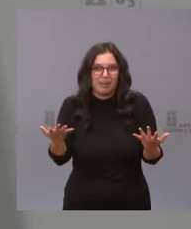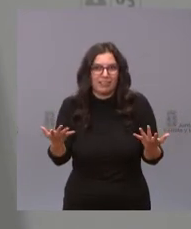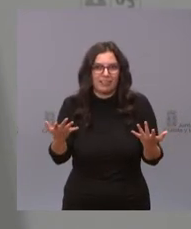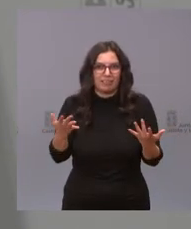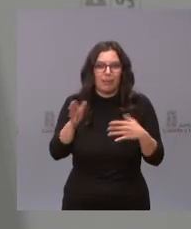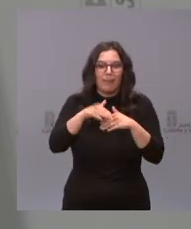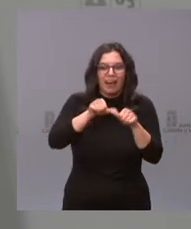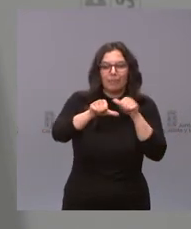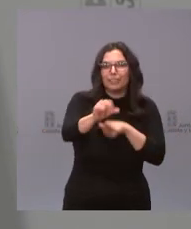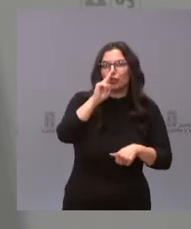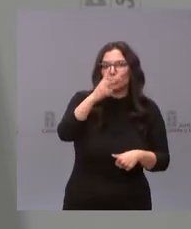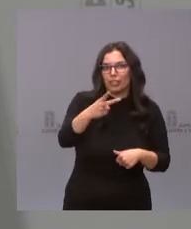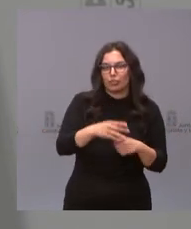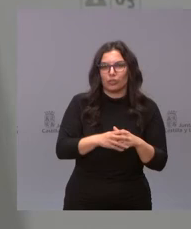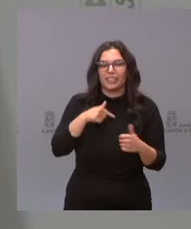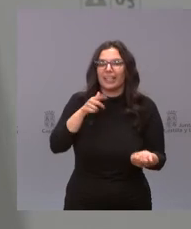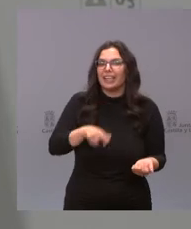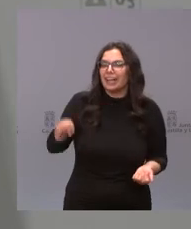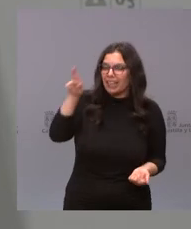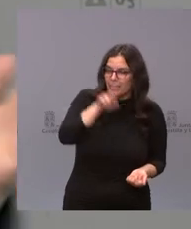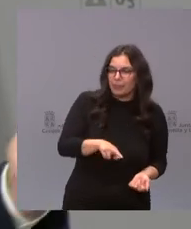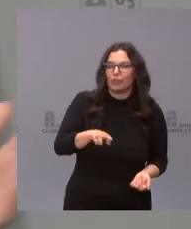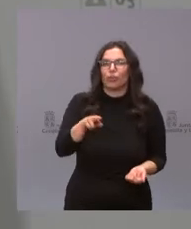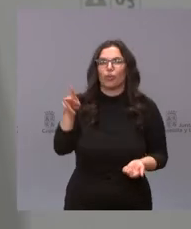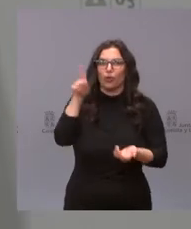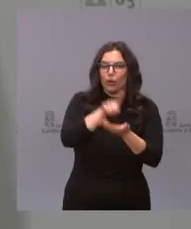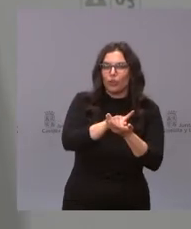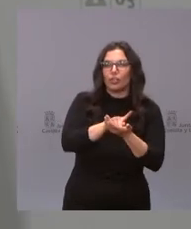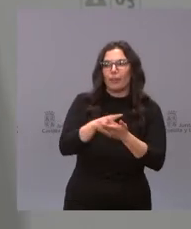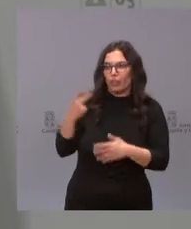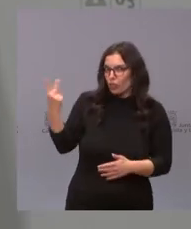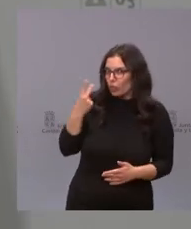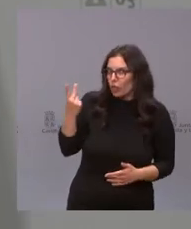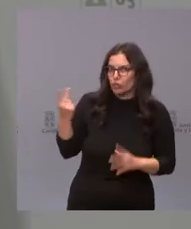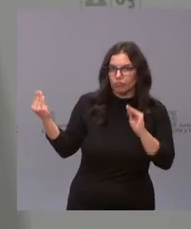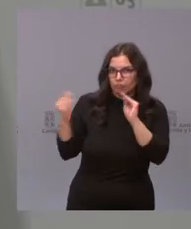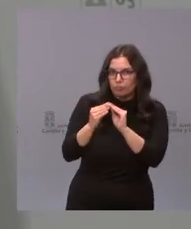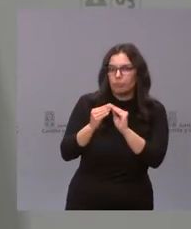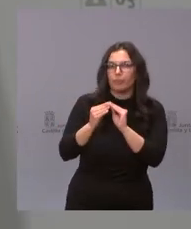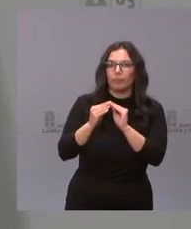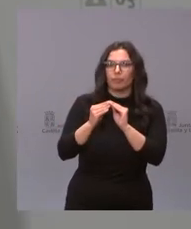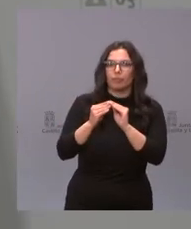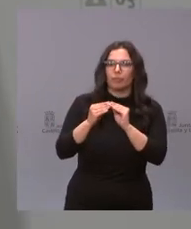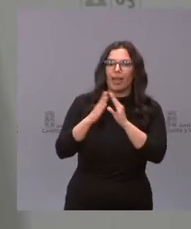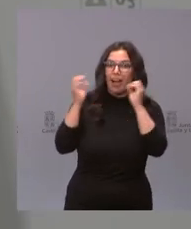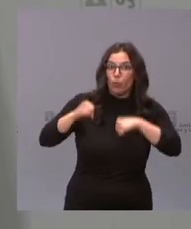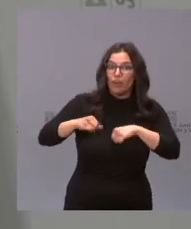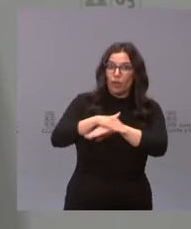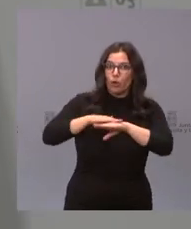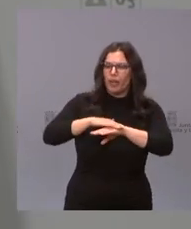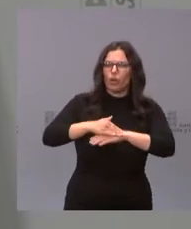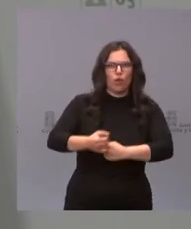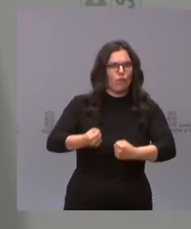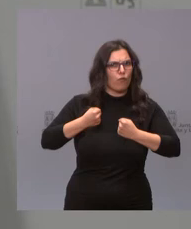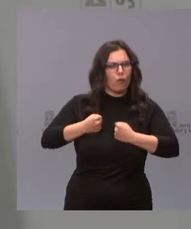próximos años reiteración una vez más por los dos de la fortaleza de ese acuerdo que ese